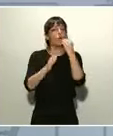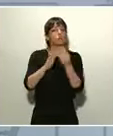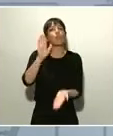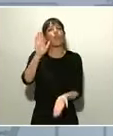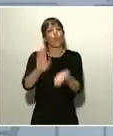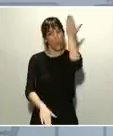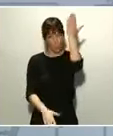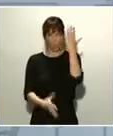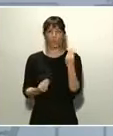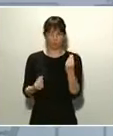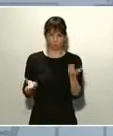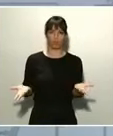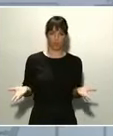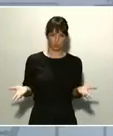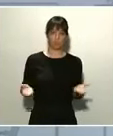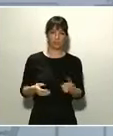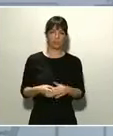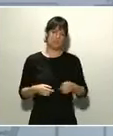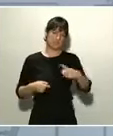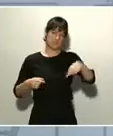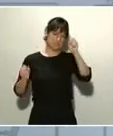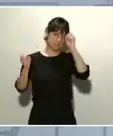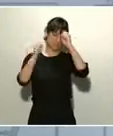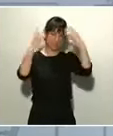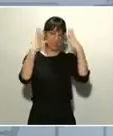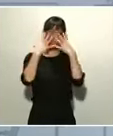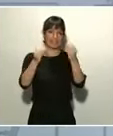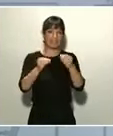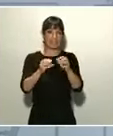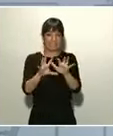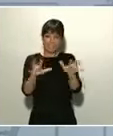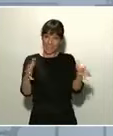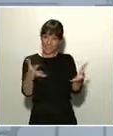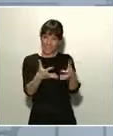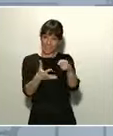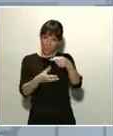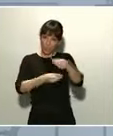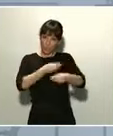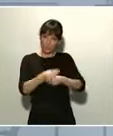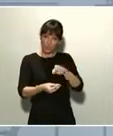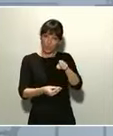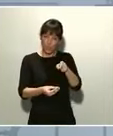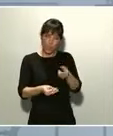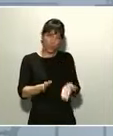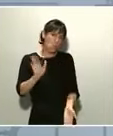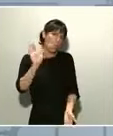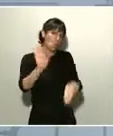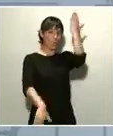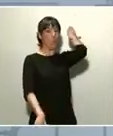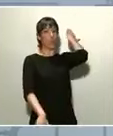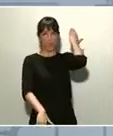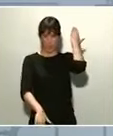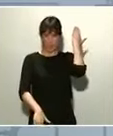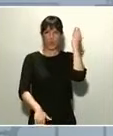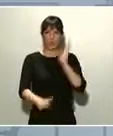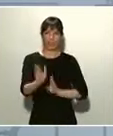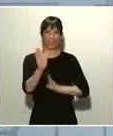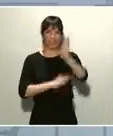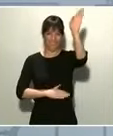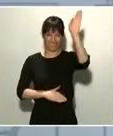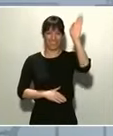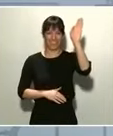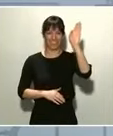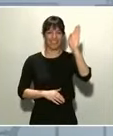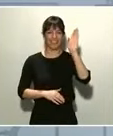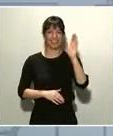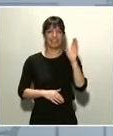Para que se haga una idea, el uso de Internet ha tenido un aumento exponencial, lo que refleja tanto la expansión de todas